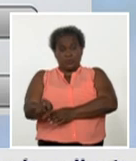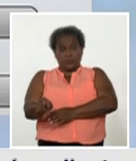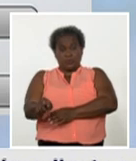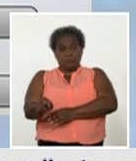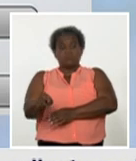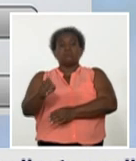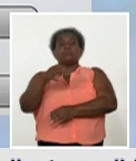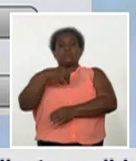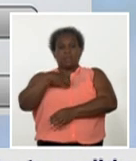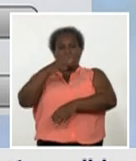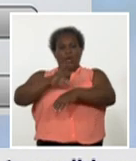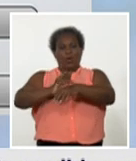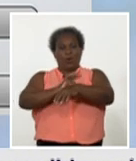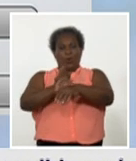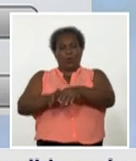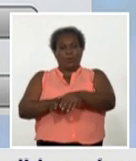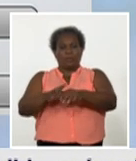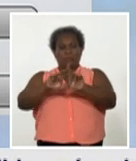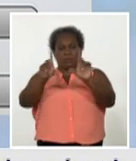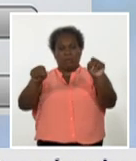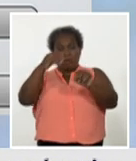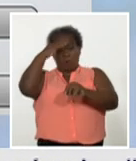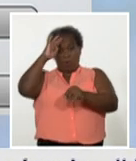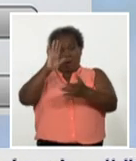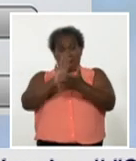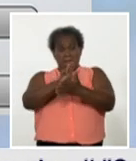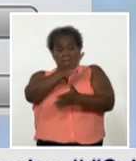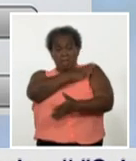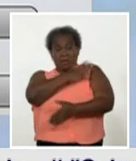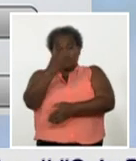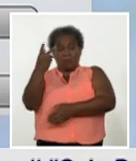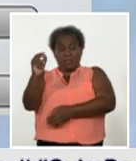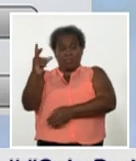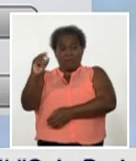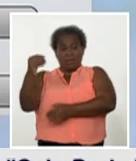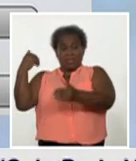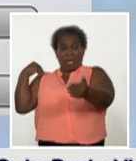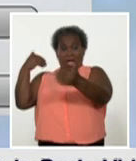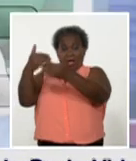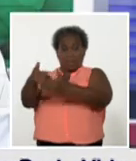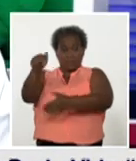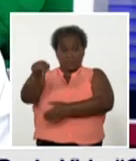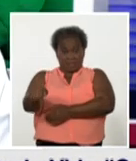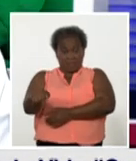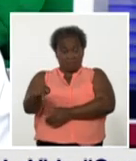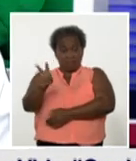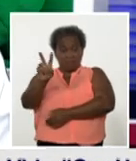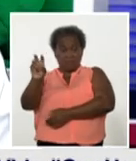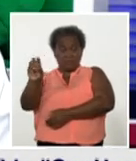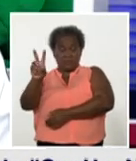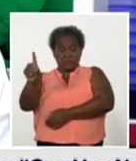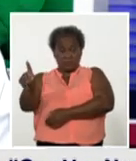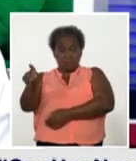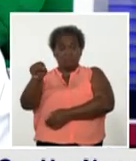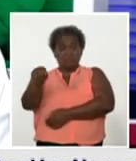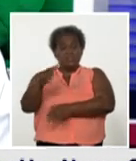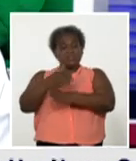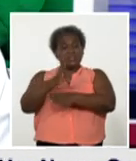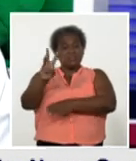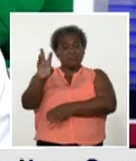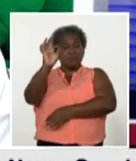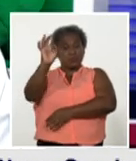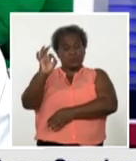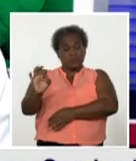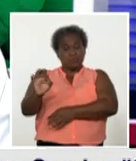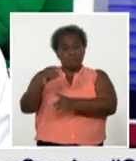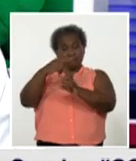COVID-19 desde el mes de marzo del 2020 que empezaron a diagnosticarse. Eso da un 3% de positividad